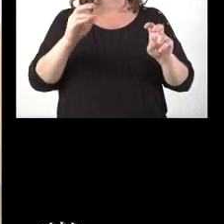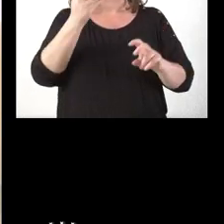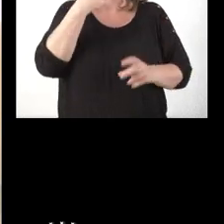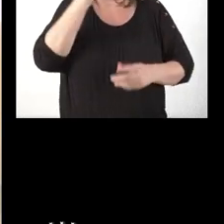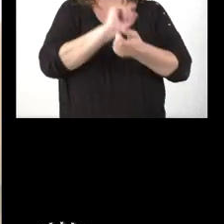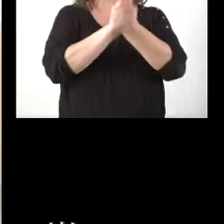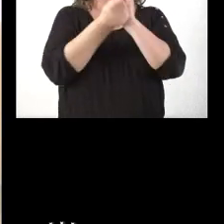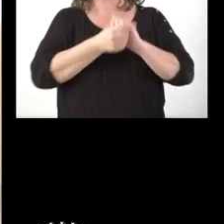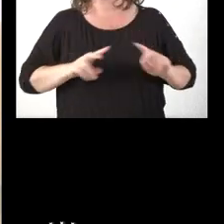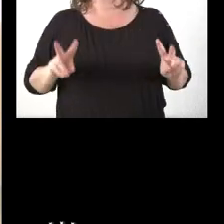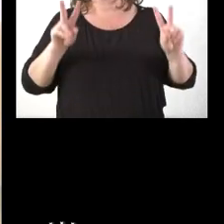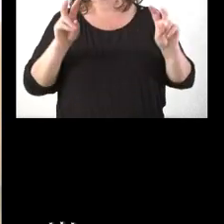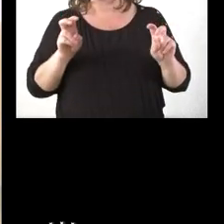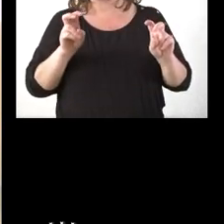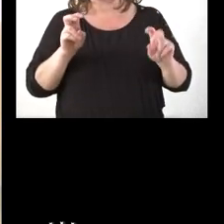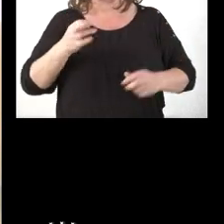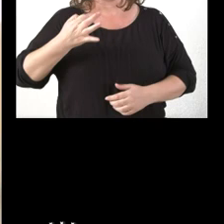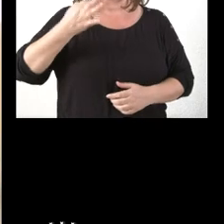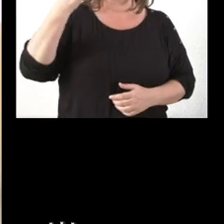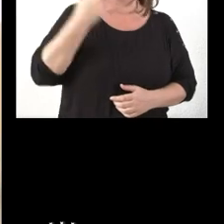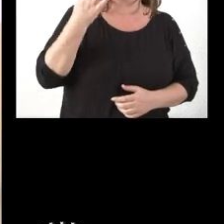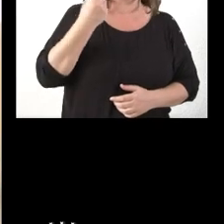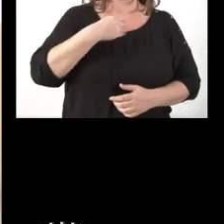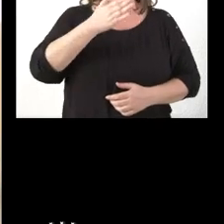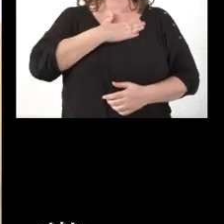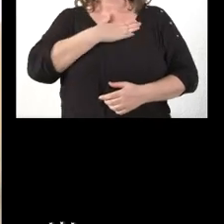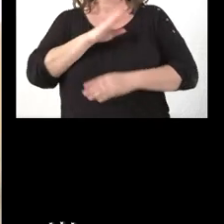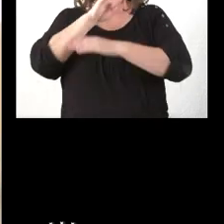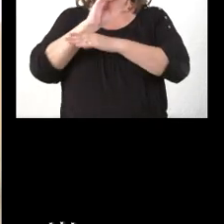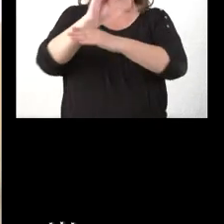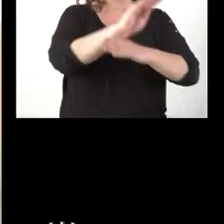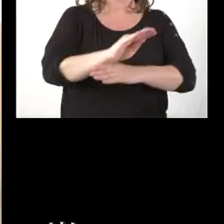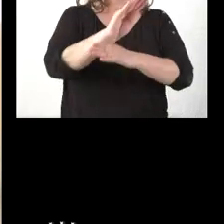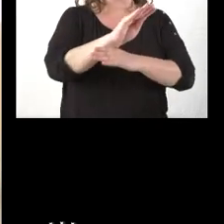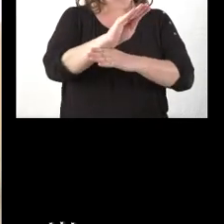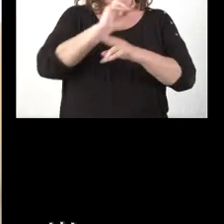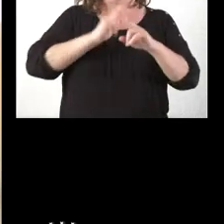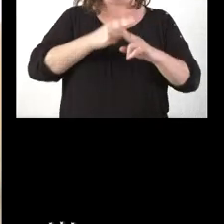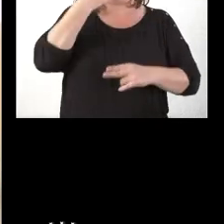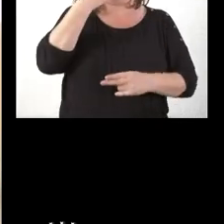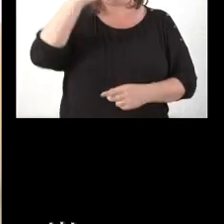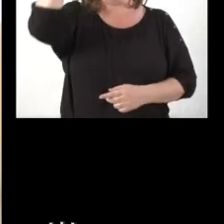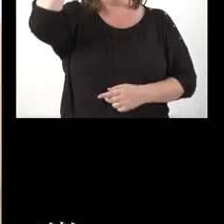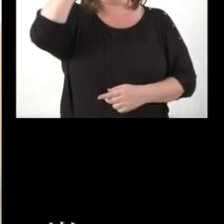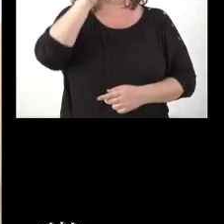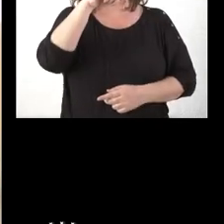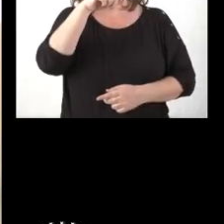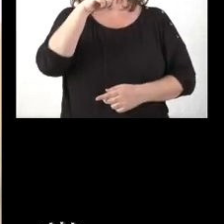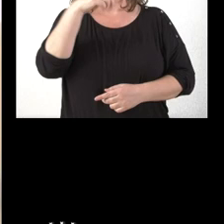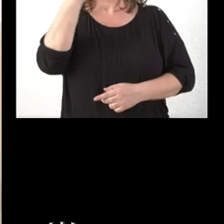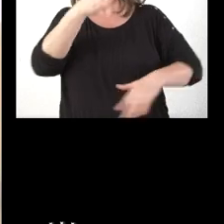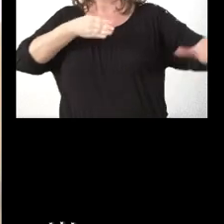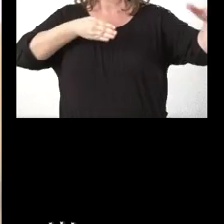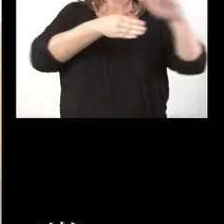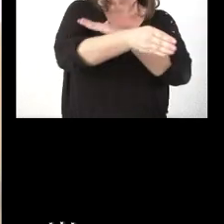cambio respecto a la obligatoriedad de los bienes que están protegidos, que son bien de interés cultural, de estar accesibles a visitas